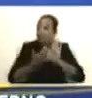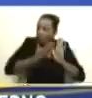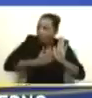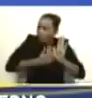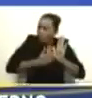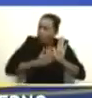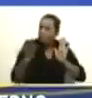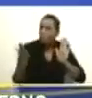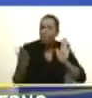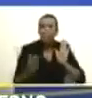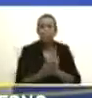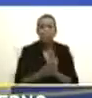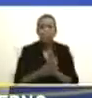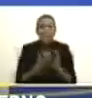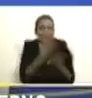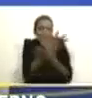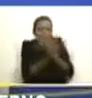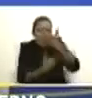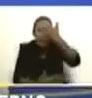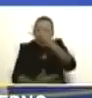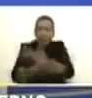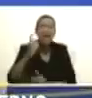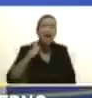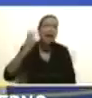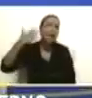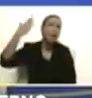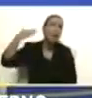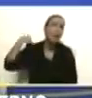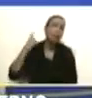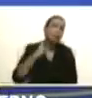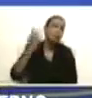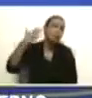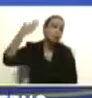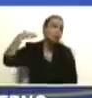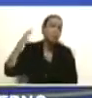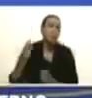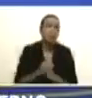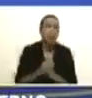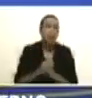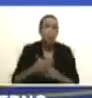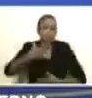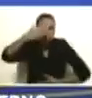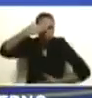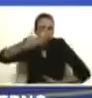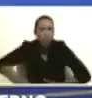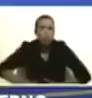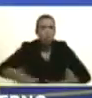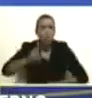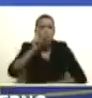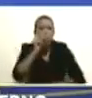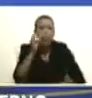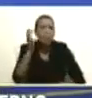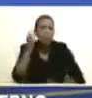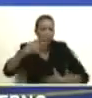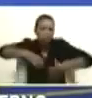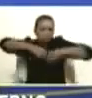desde la sangre derramada por nuestros soldados, soldadas,